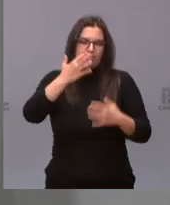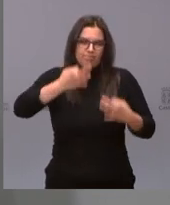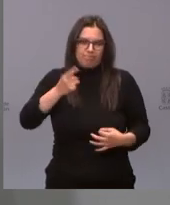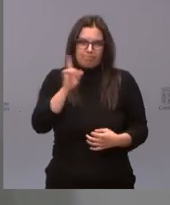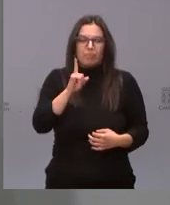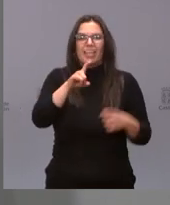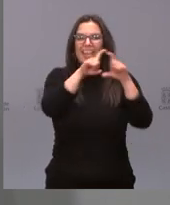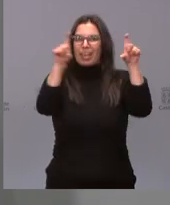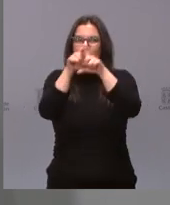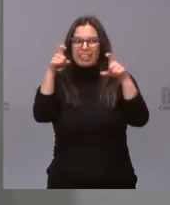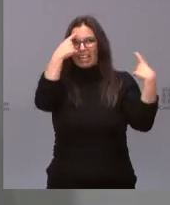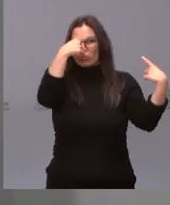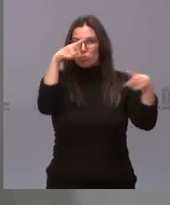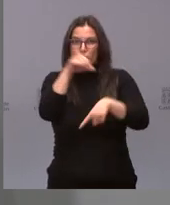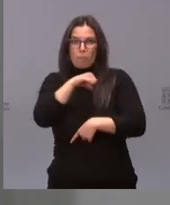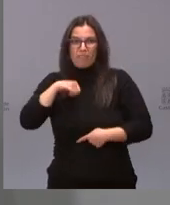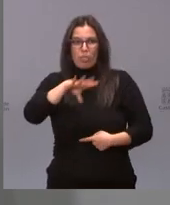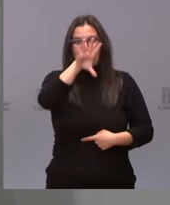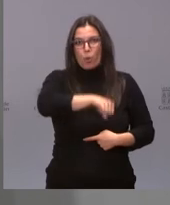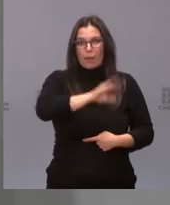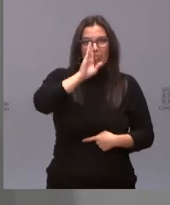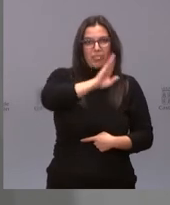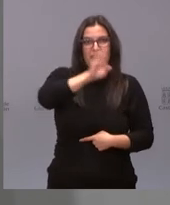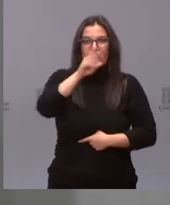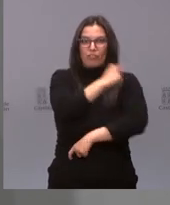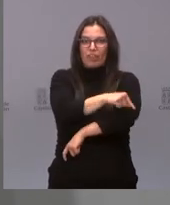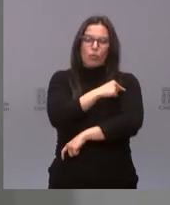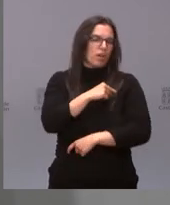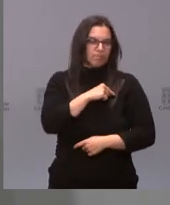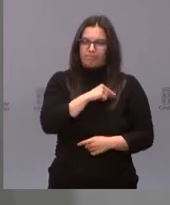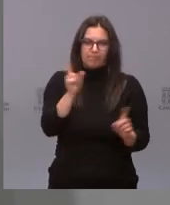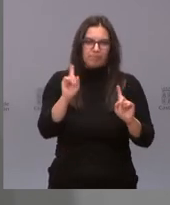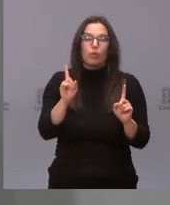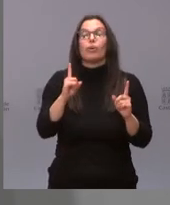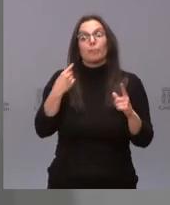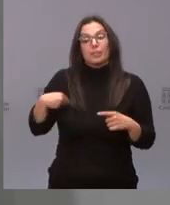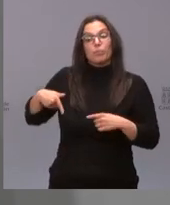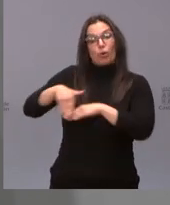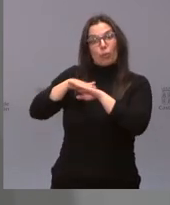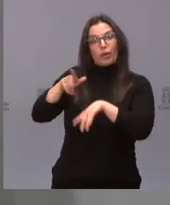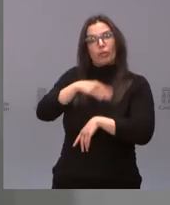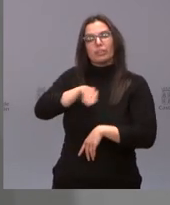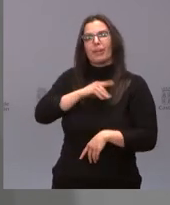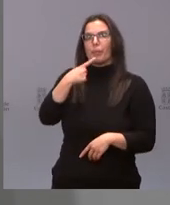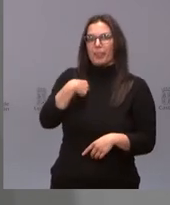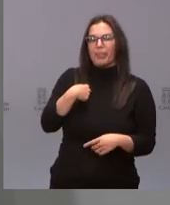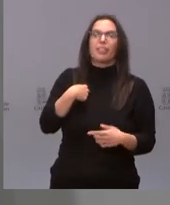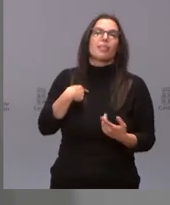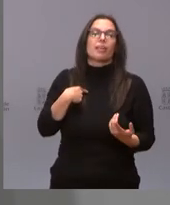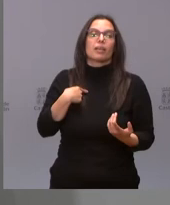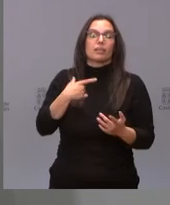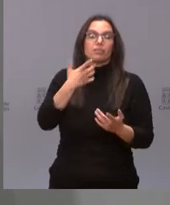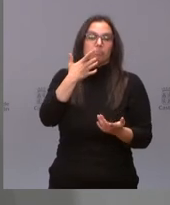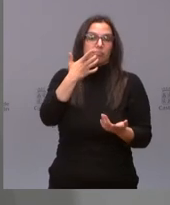directamente ellos y además el propio Gobierno nos dice que ante las